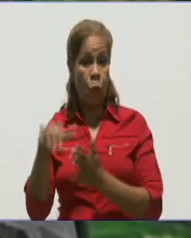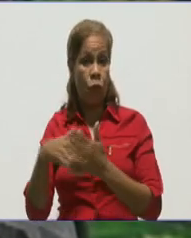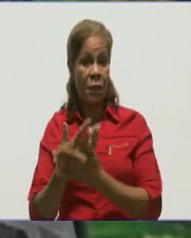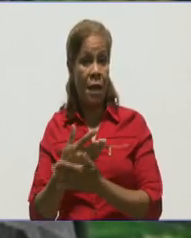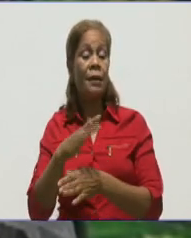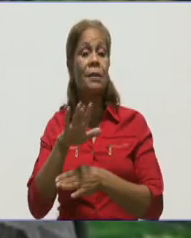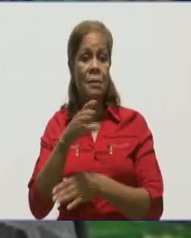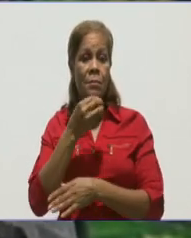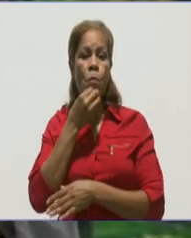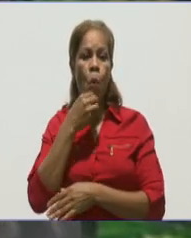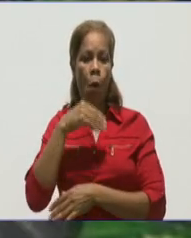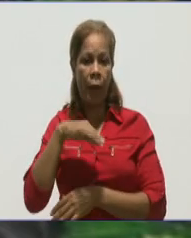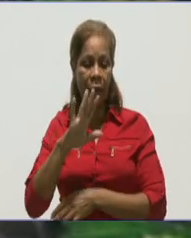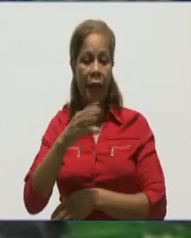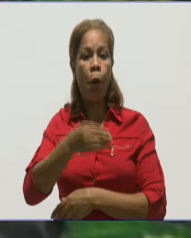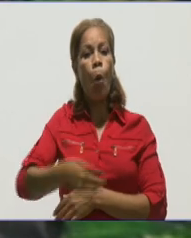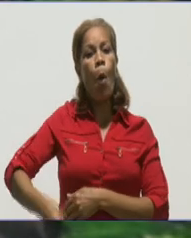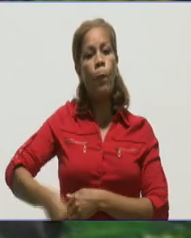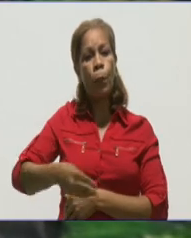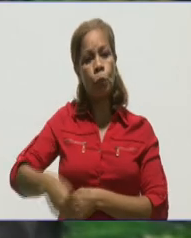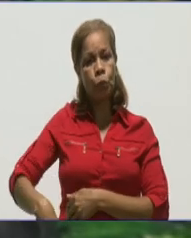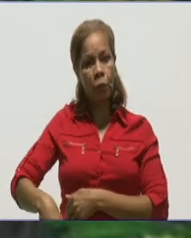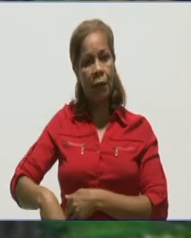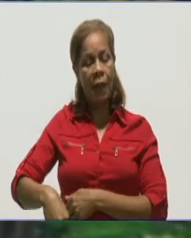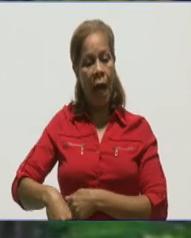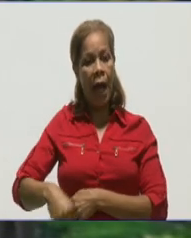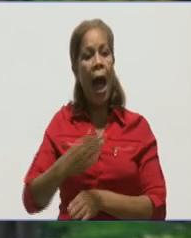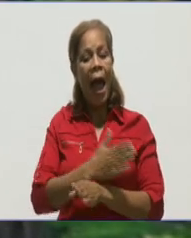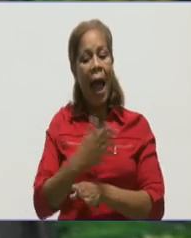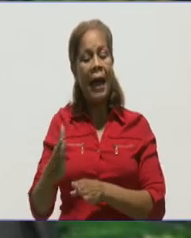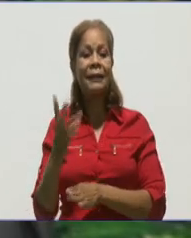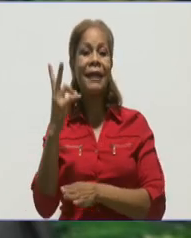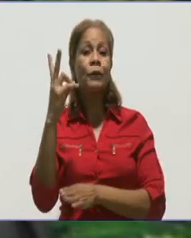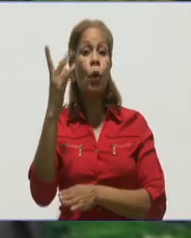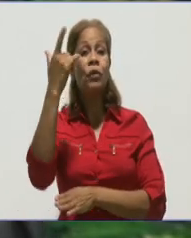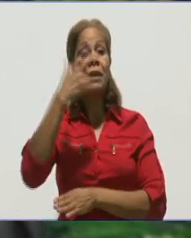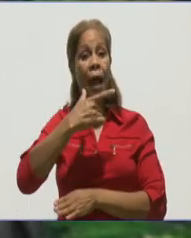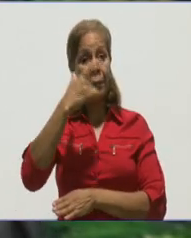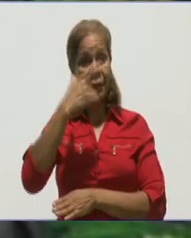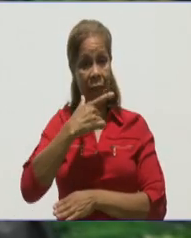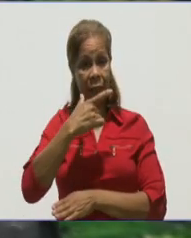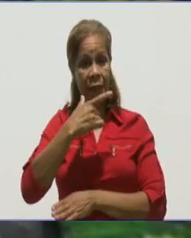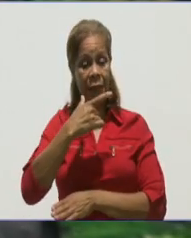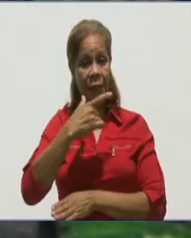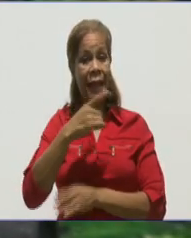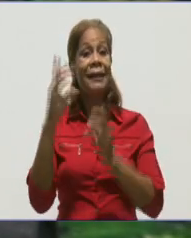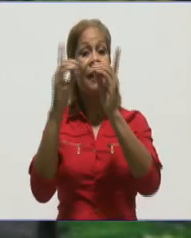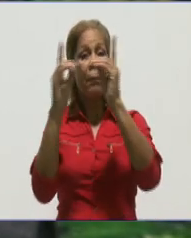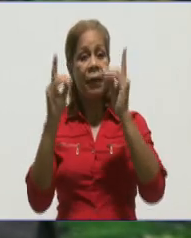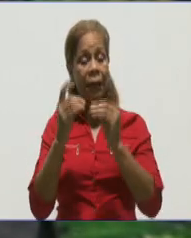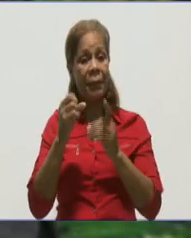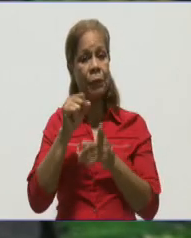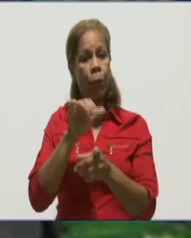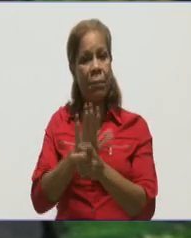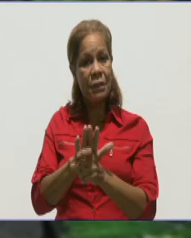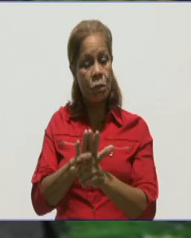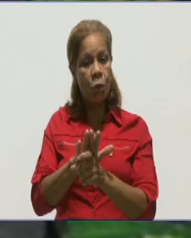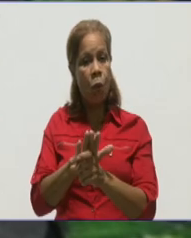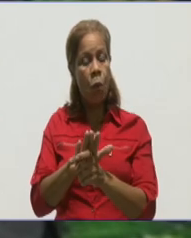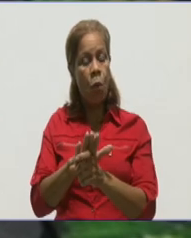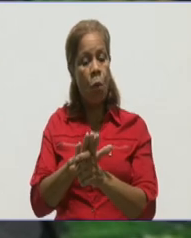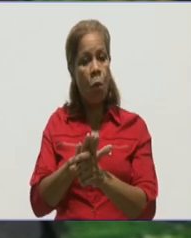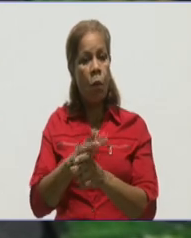oportunidad de pagar hasta el día 2 de abril del presente año. La oficina comenzó a prestar servicios desde el pasado lunes